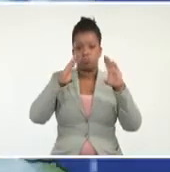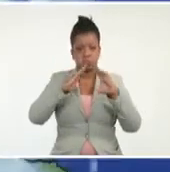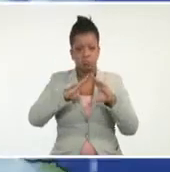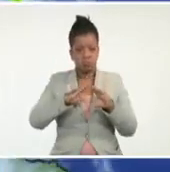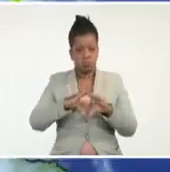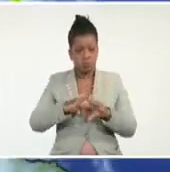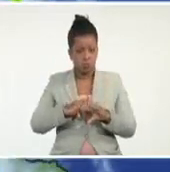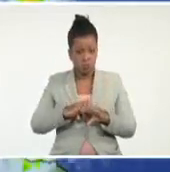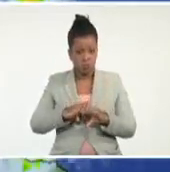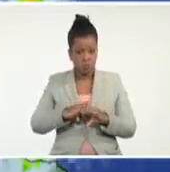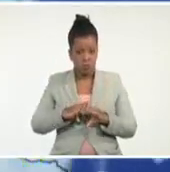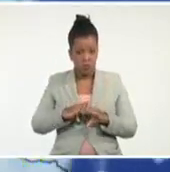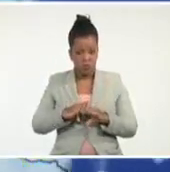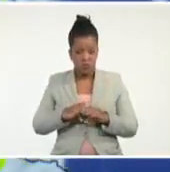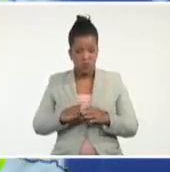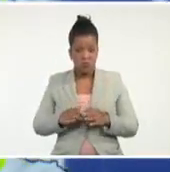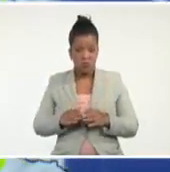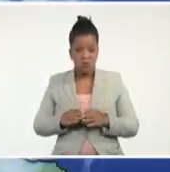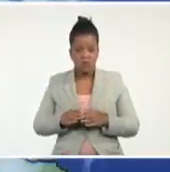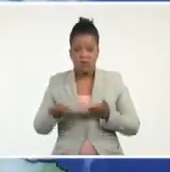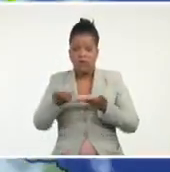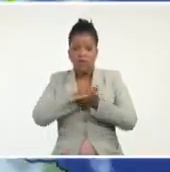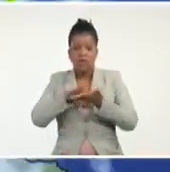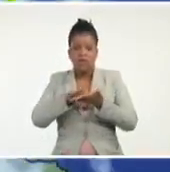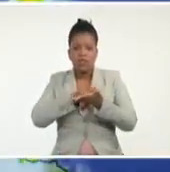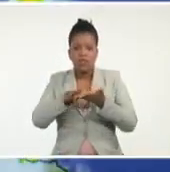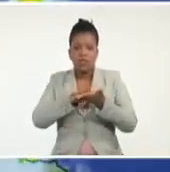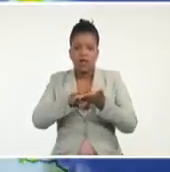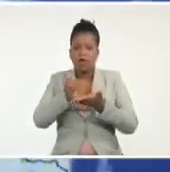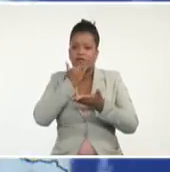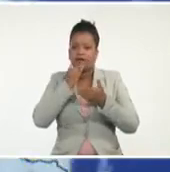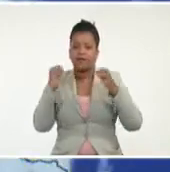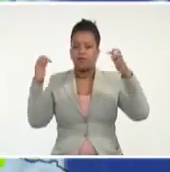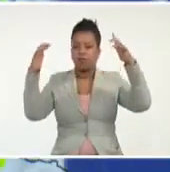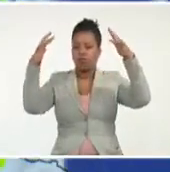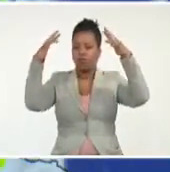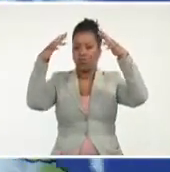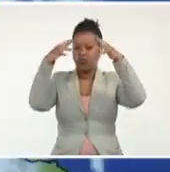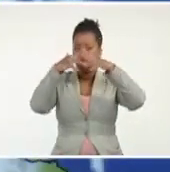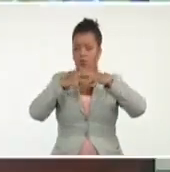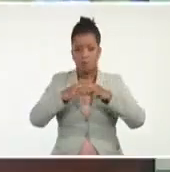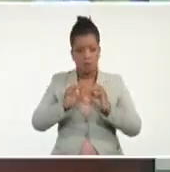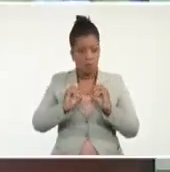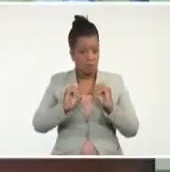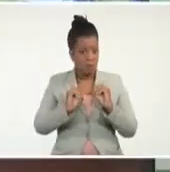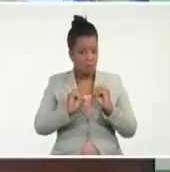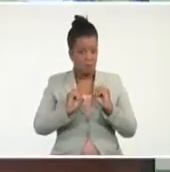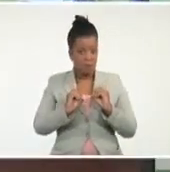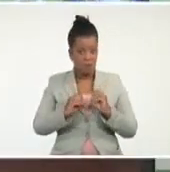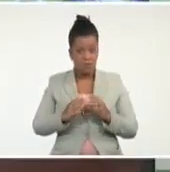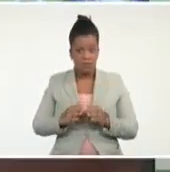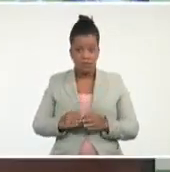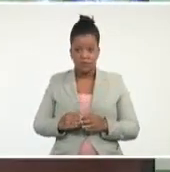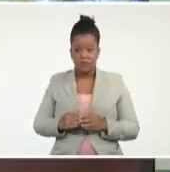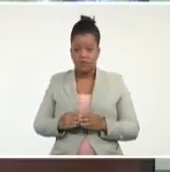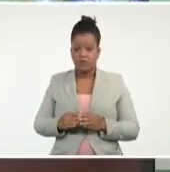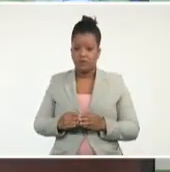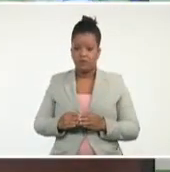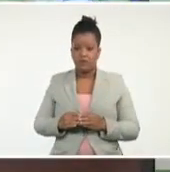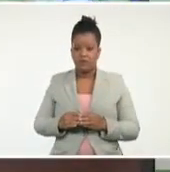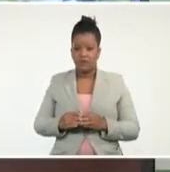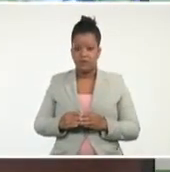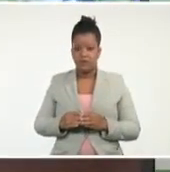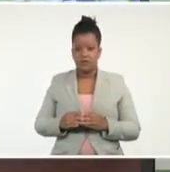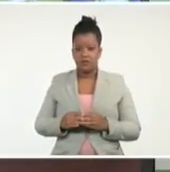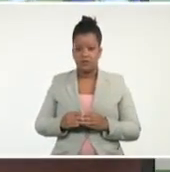tampoco nada del paquete nuboso que está para el lado derecho de